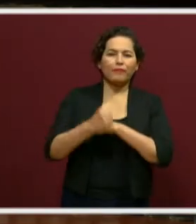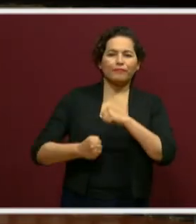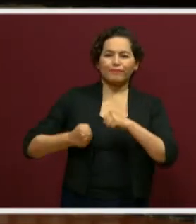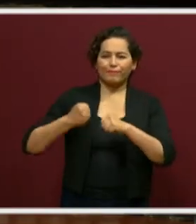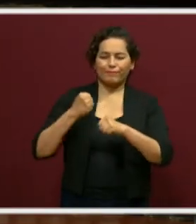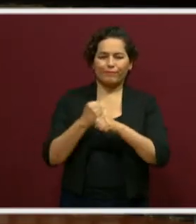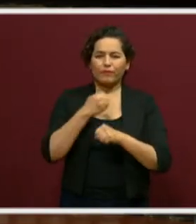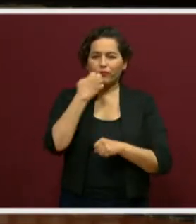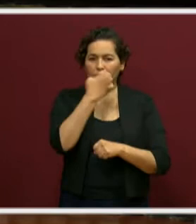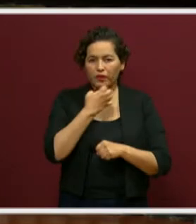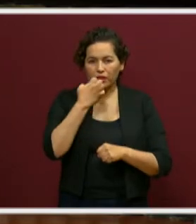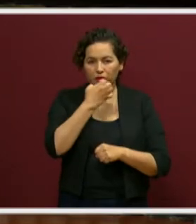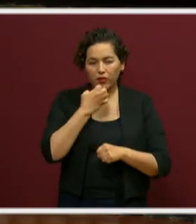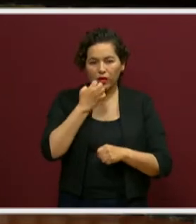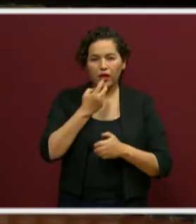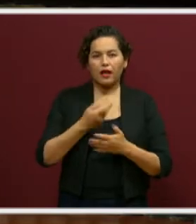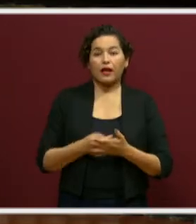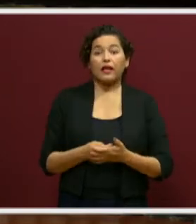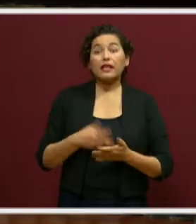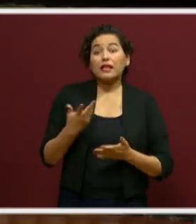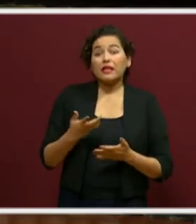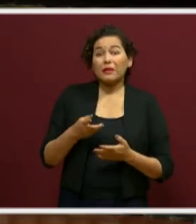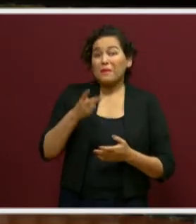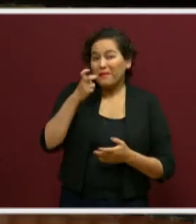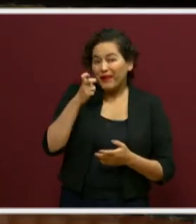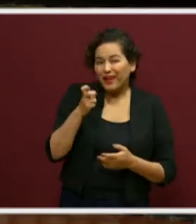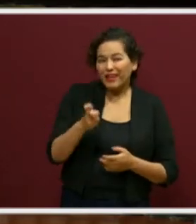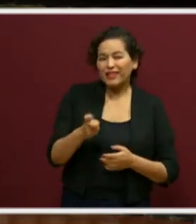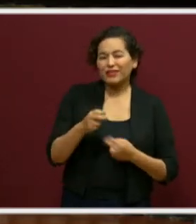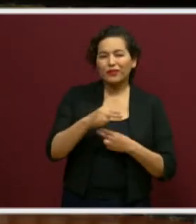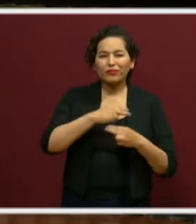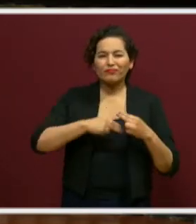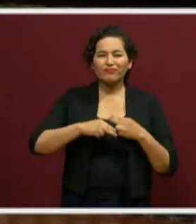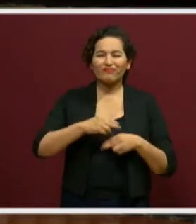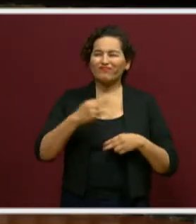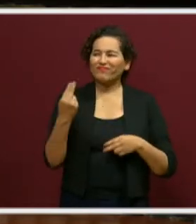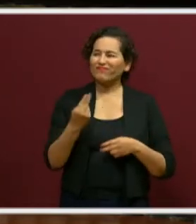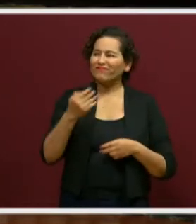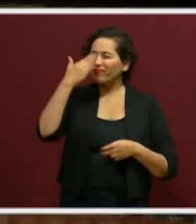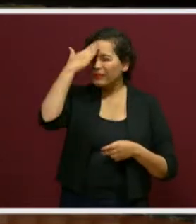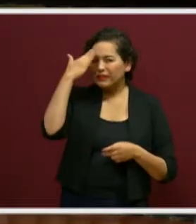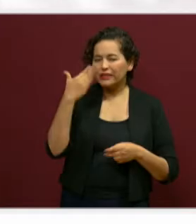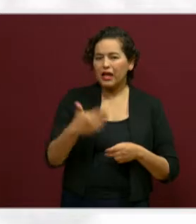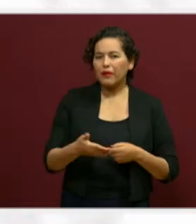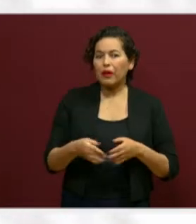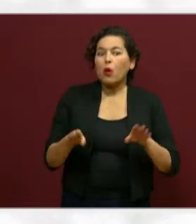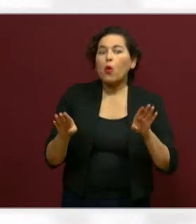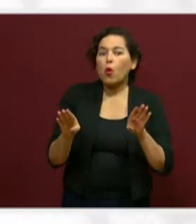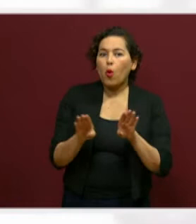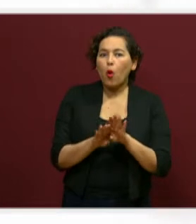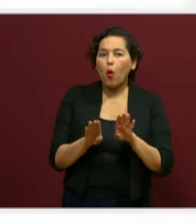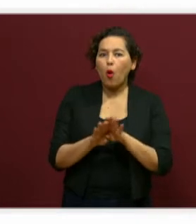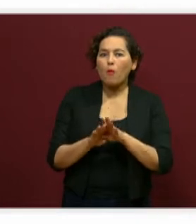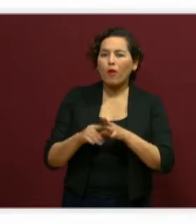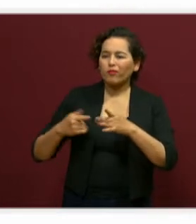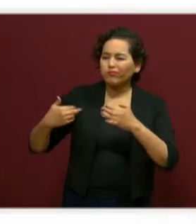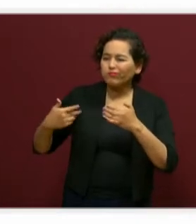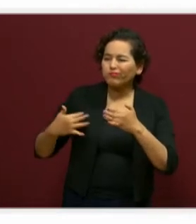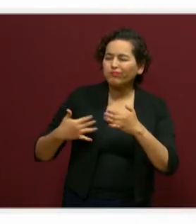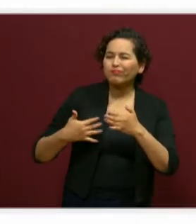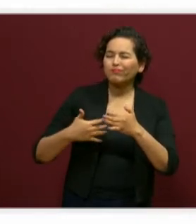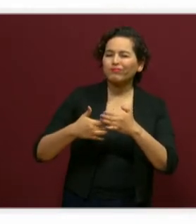para cerrar el ciclo escolar, pues necesitamos saber cómo cerramos. Por eso hay un propósito